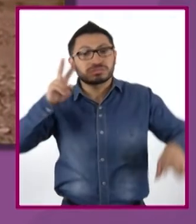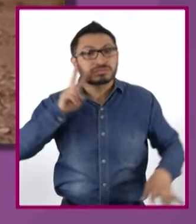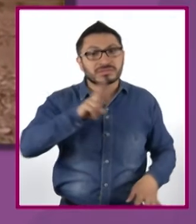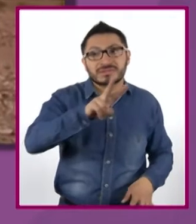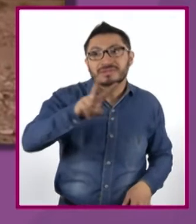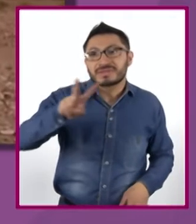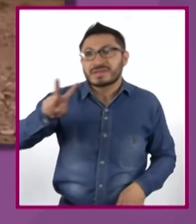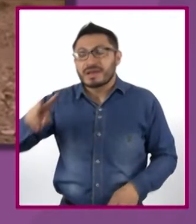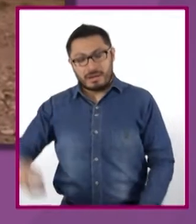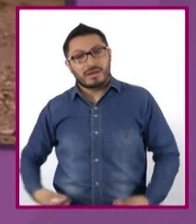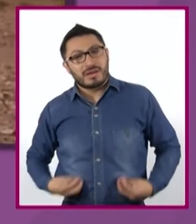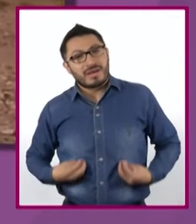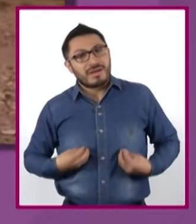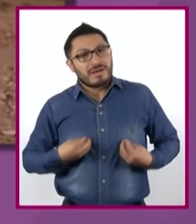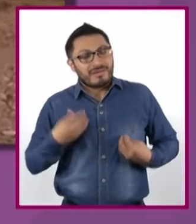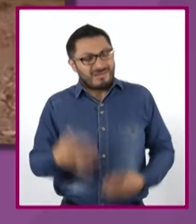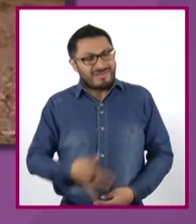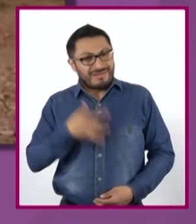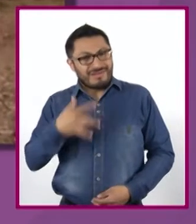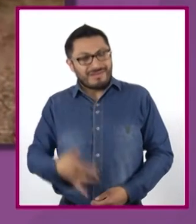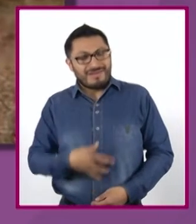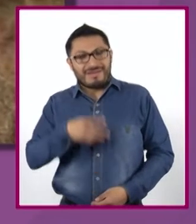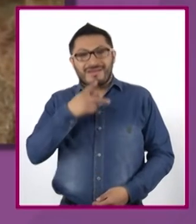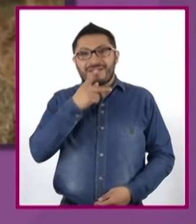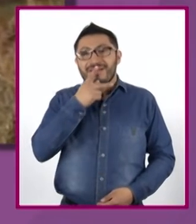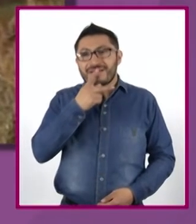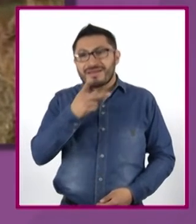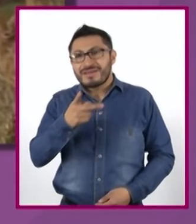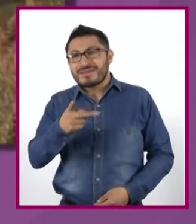Vivir el paisaje con la palabra y caminarlo.